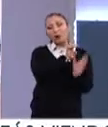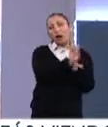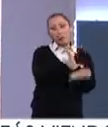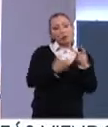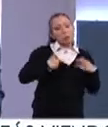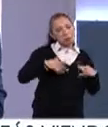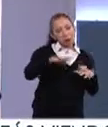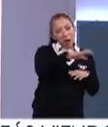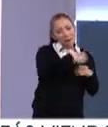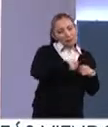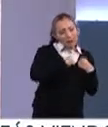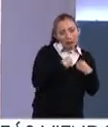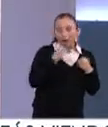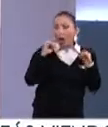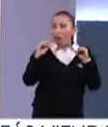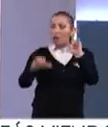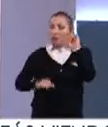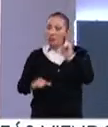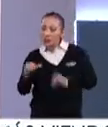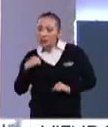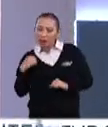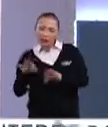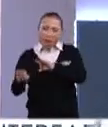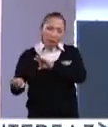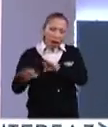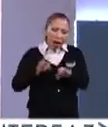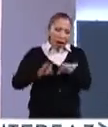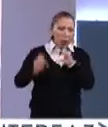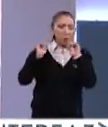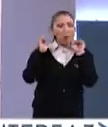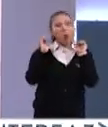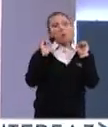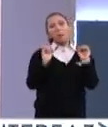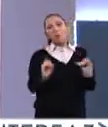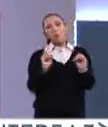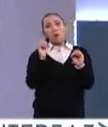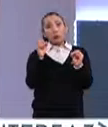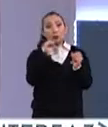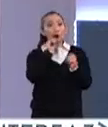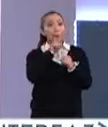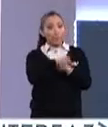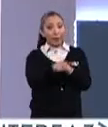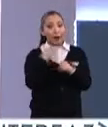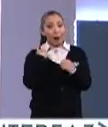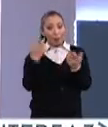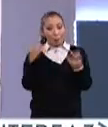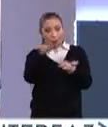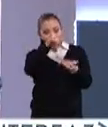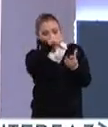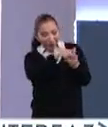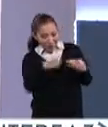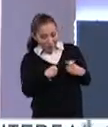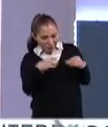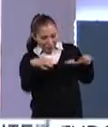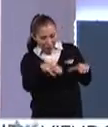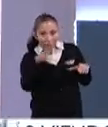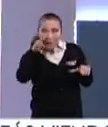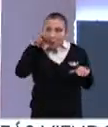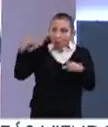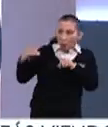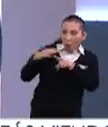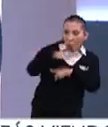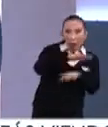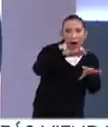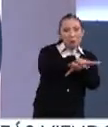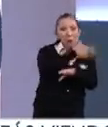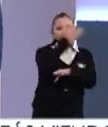población, como actividades productivas, como incluso desde nuestros ecosistemas, estamos enfrentando los impactos